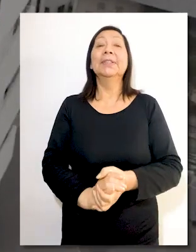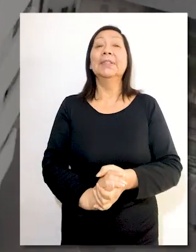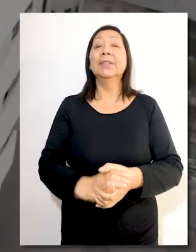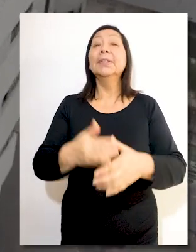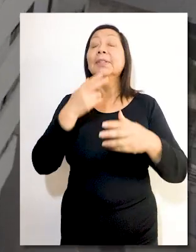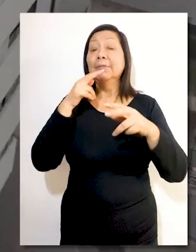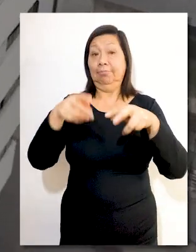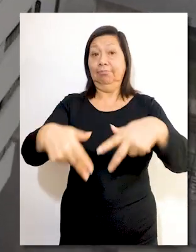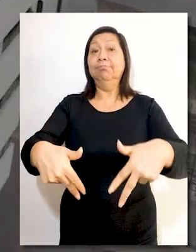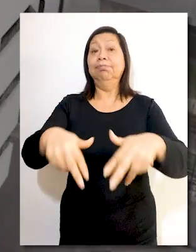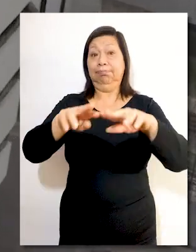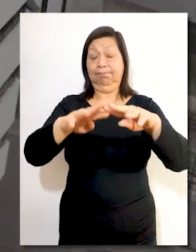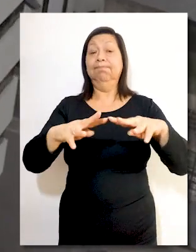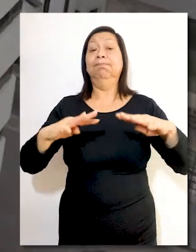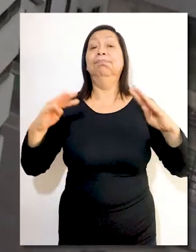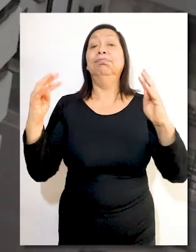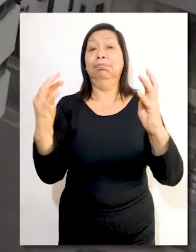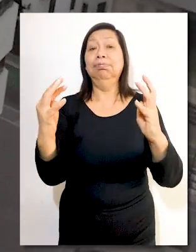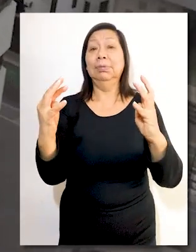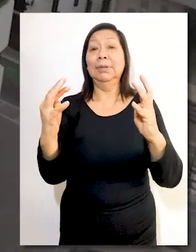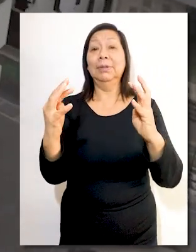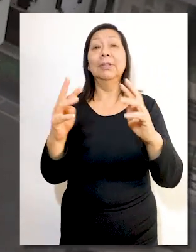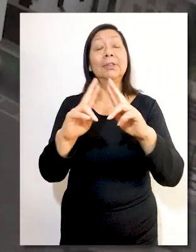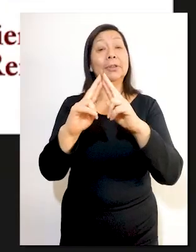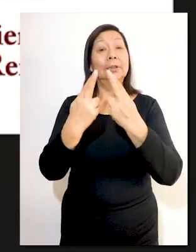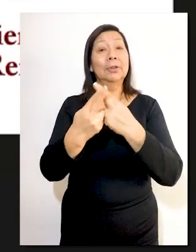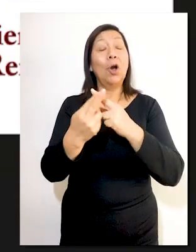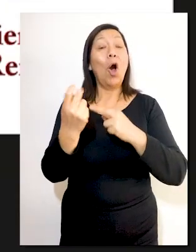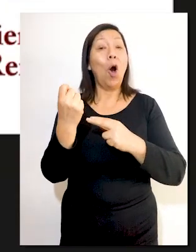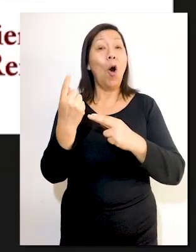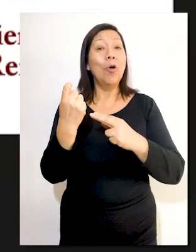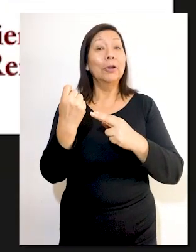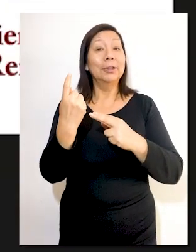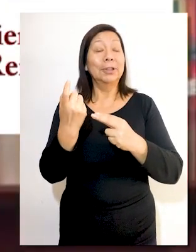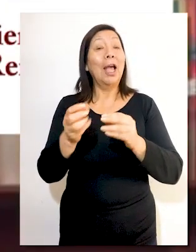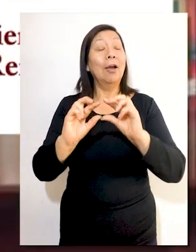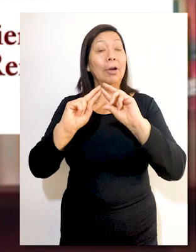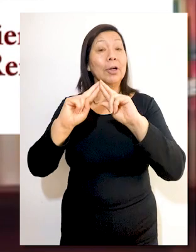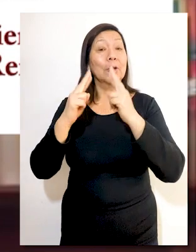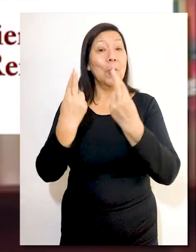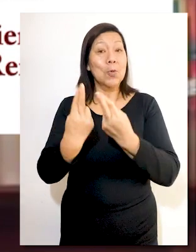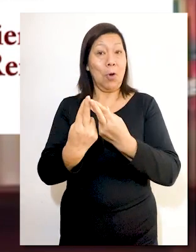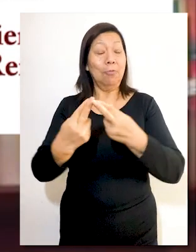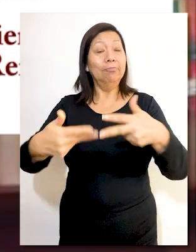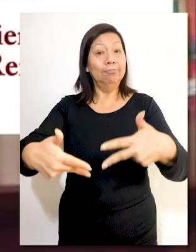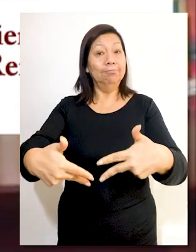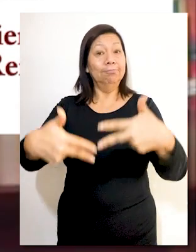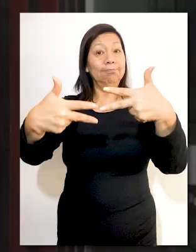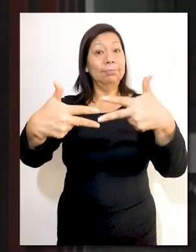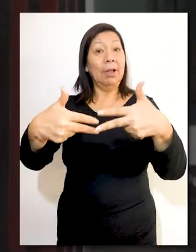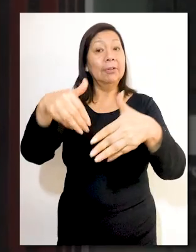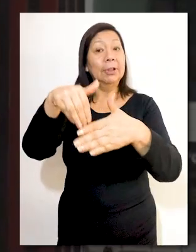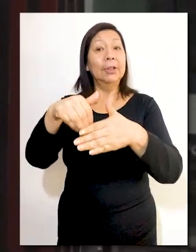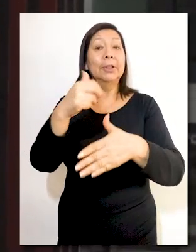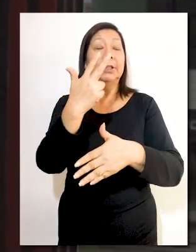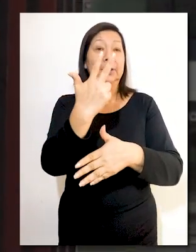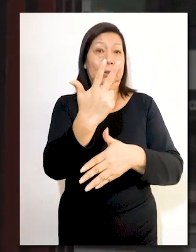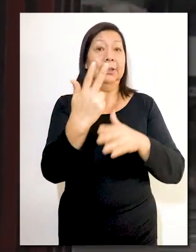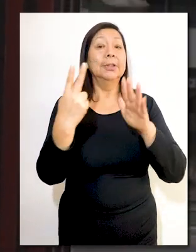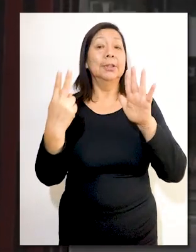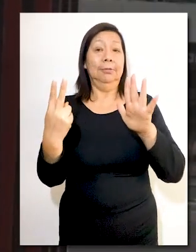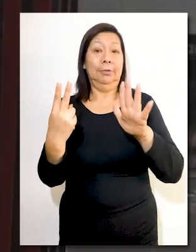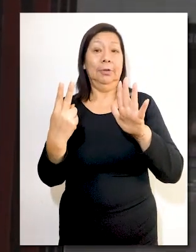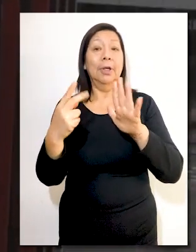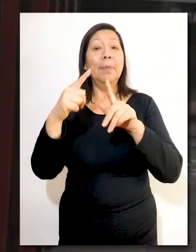El Pleno del Tribunal Constitucional sesionó en su décima primera audiencia pública remota y dejó al voto 37